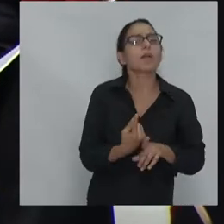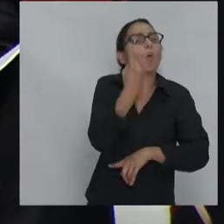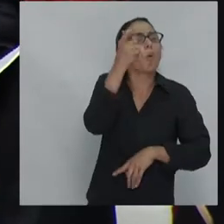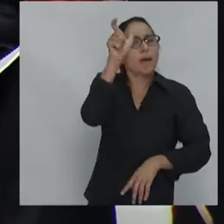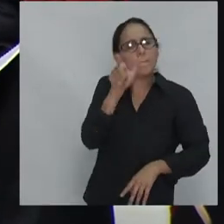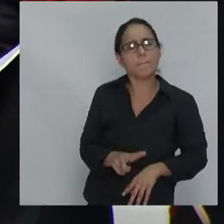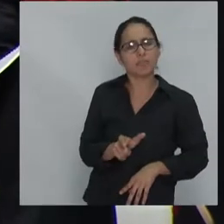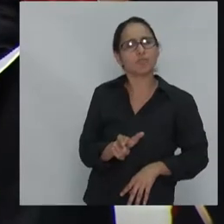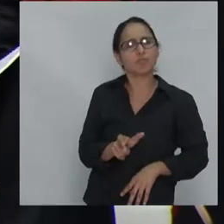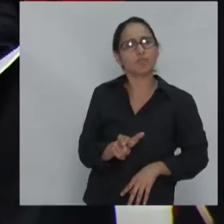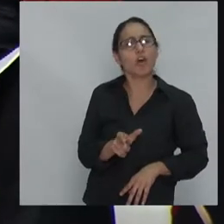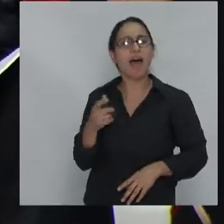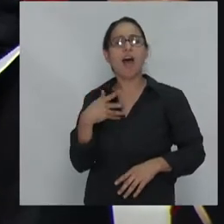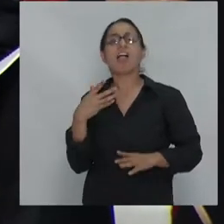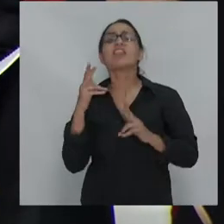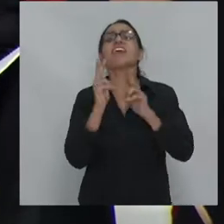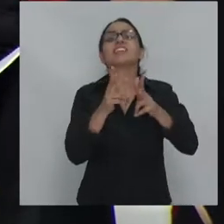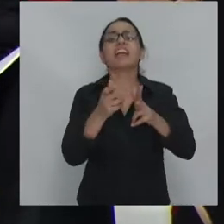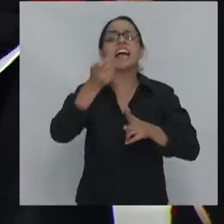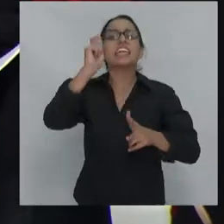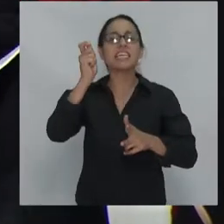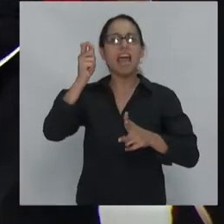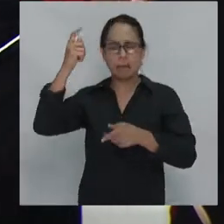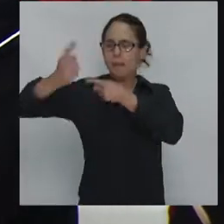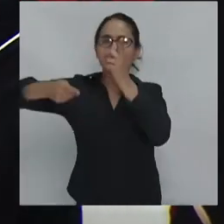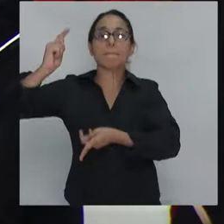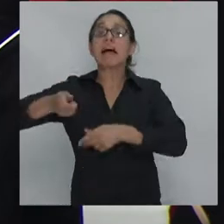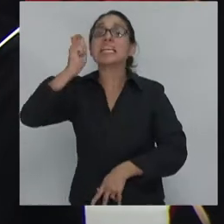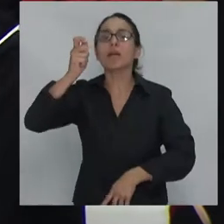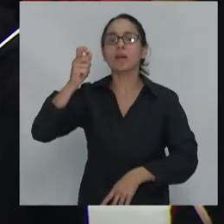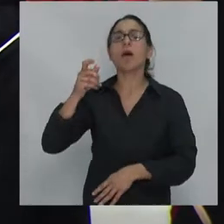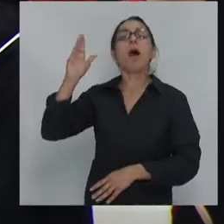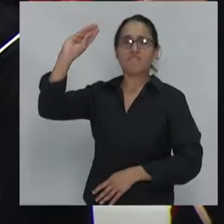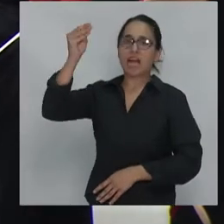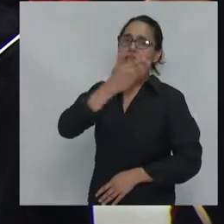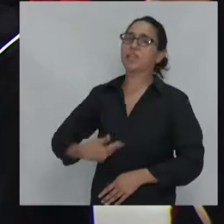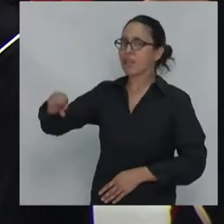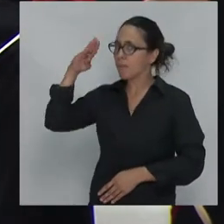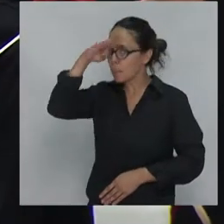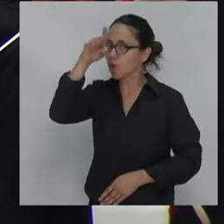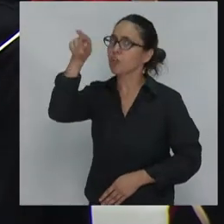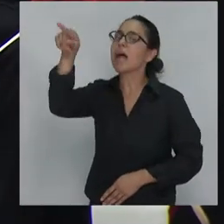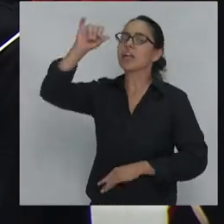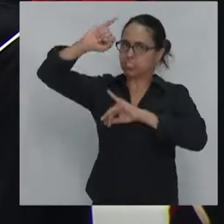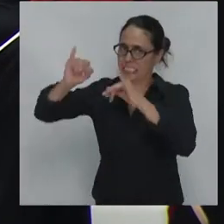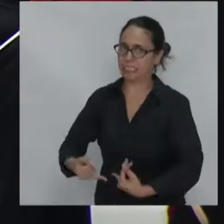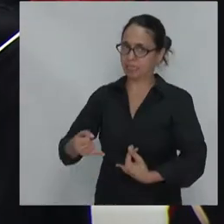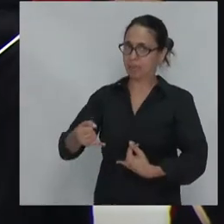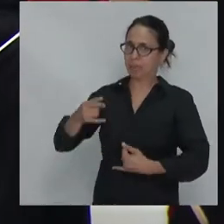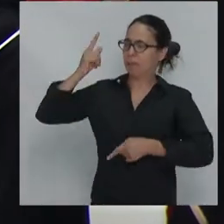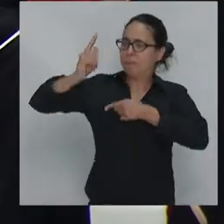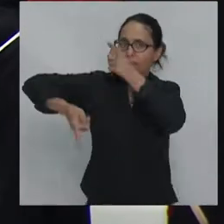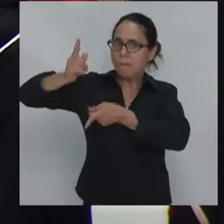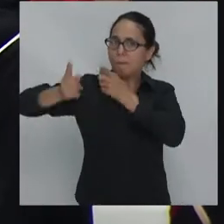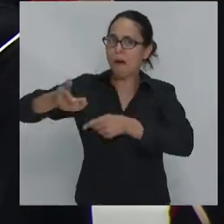realmente se le puede llamar fascista, es Bolsonaro. Para mí Bolsonaro es definitivamente un fascista. Pero